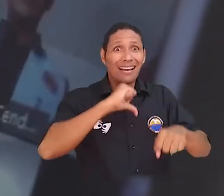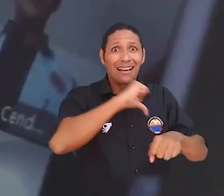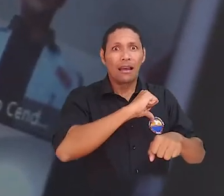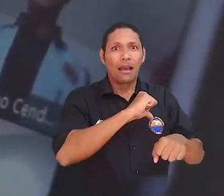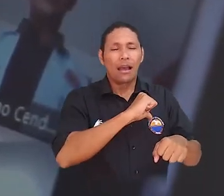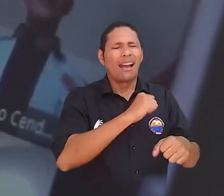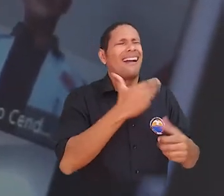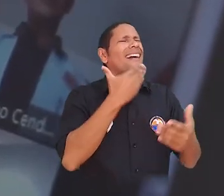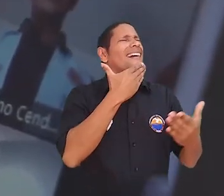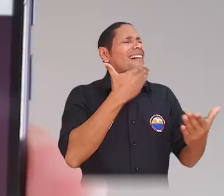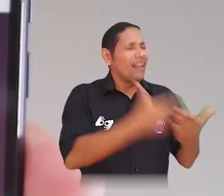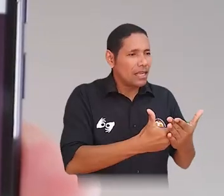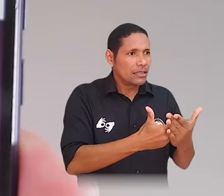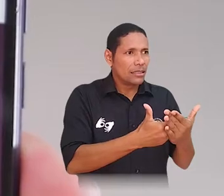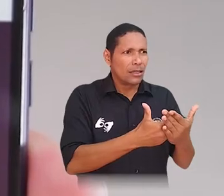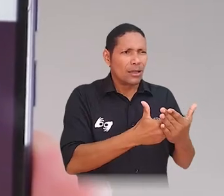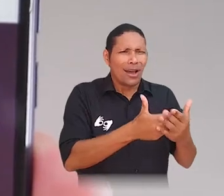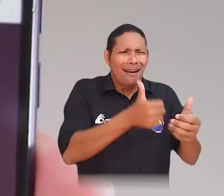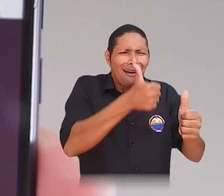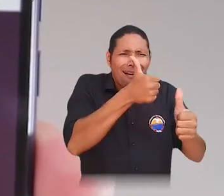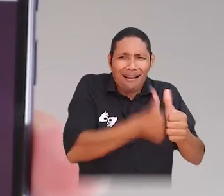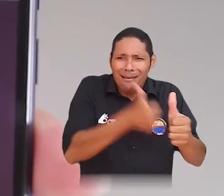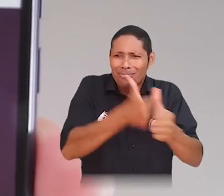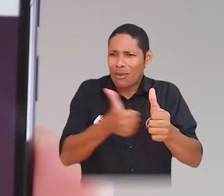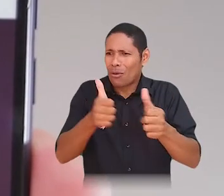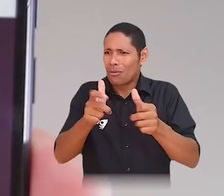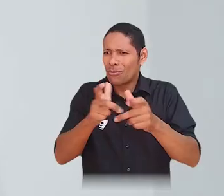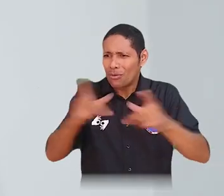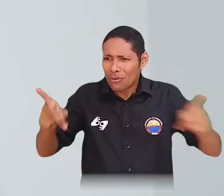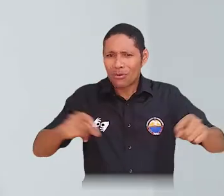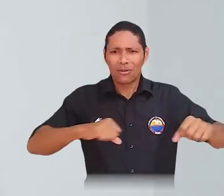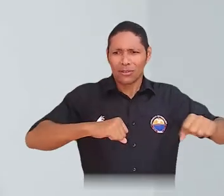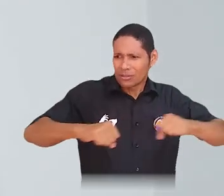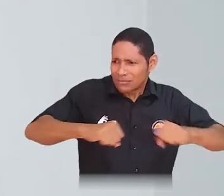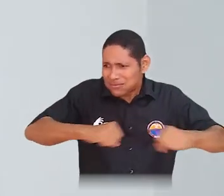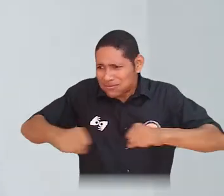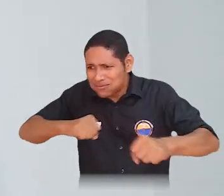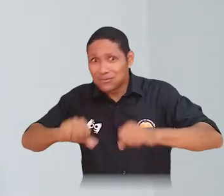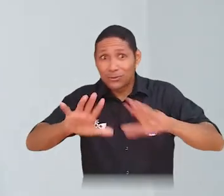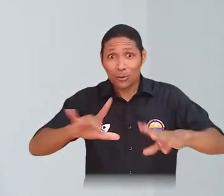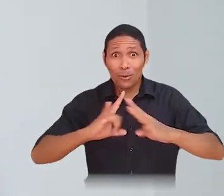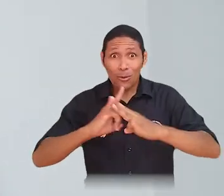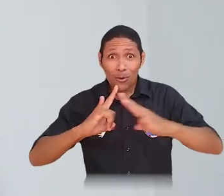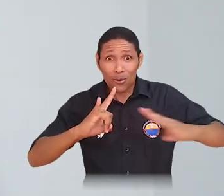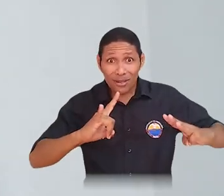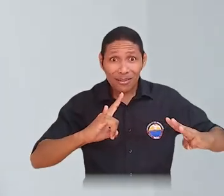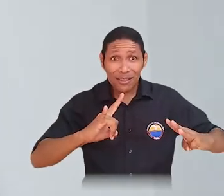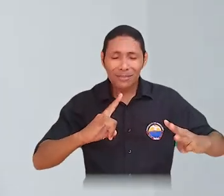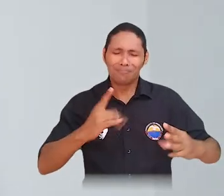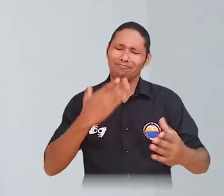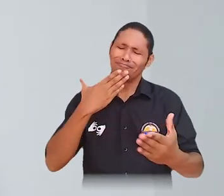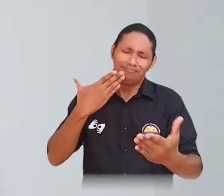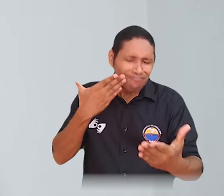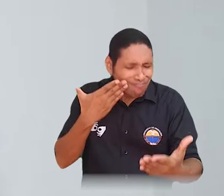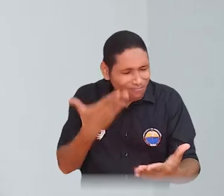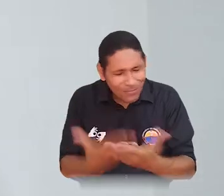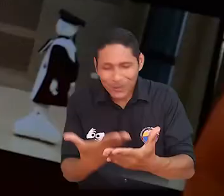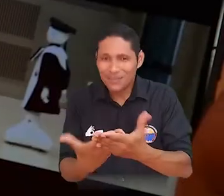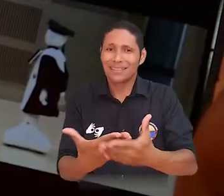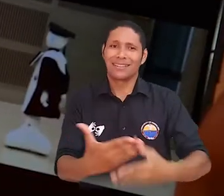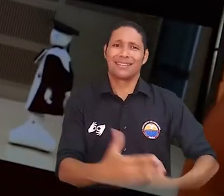personas, desde el señor Pablo Veras, Salazar Rector de la Universidad, hasta aquellas personitas que hacen parte